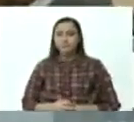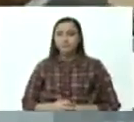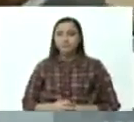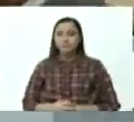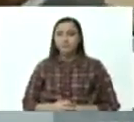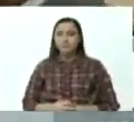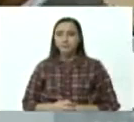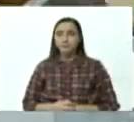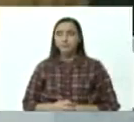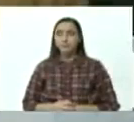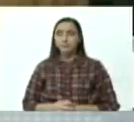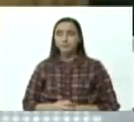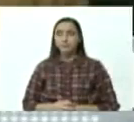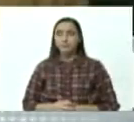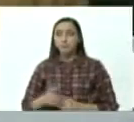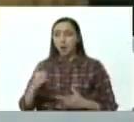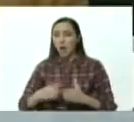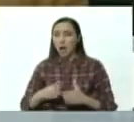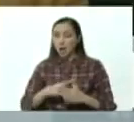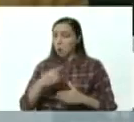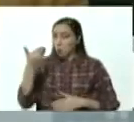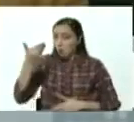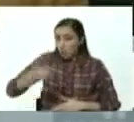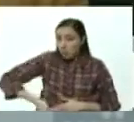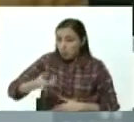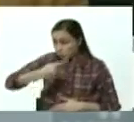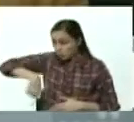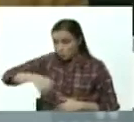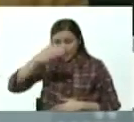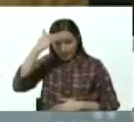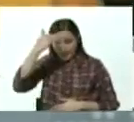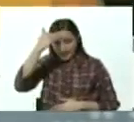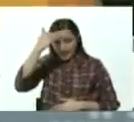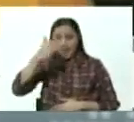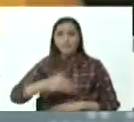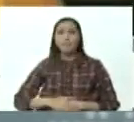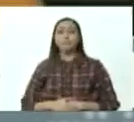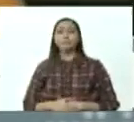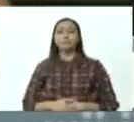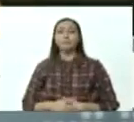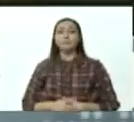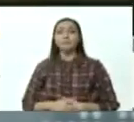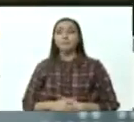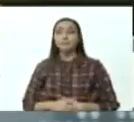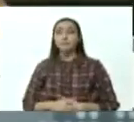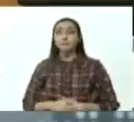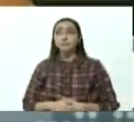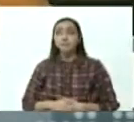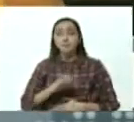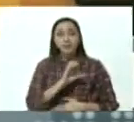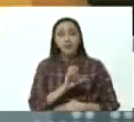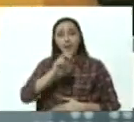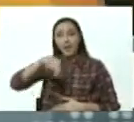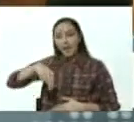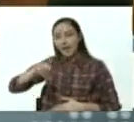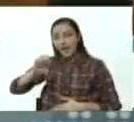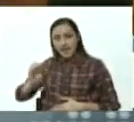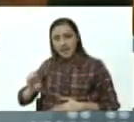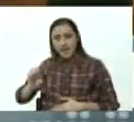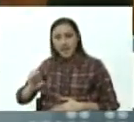De hecho, y es importante que ustedes lo sepan, este Consejo Nacional Electoral